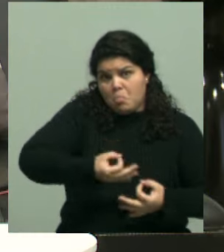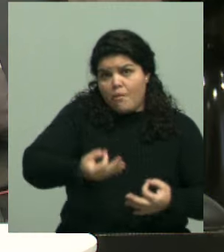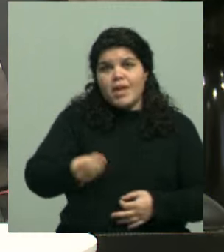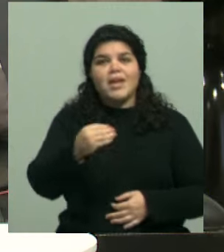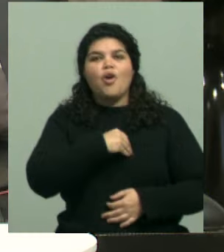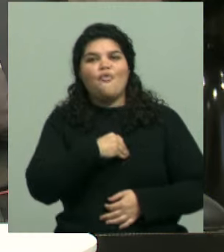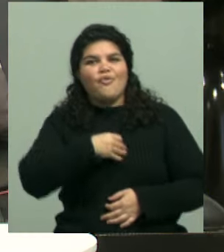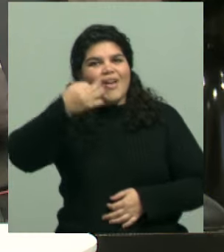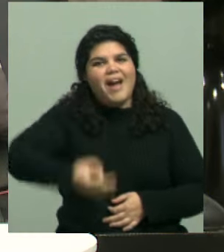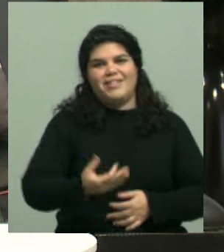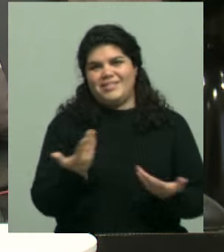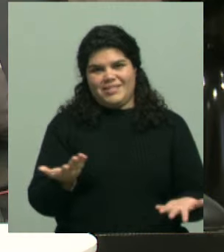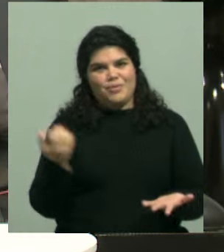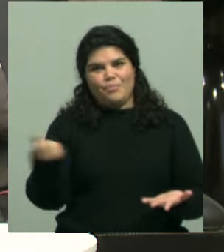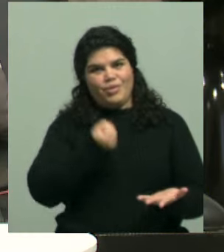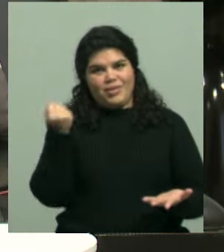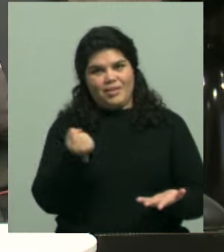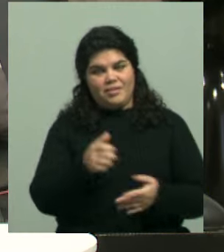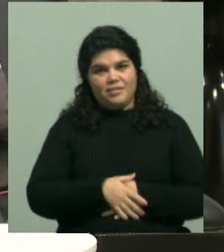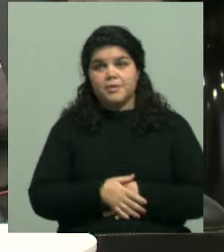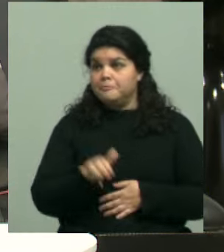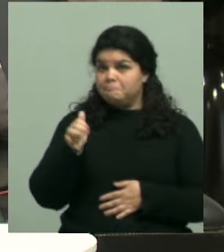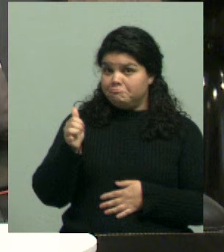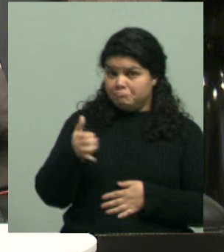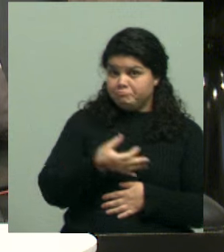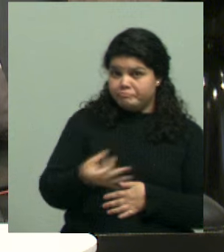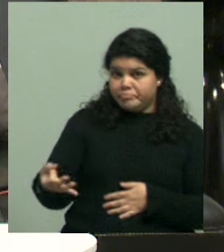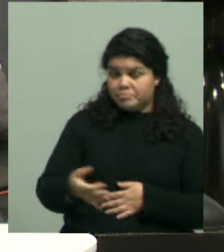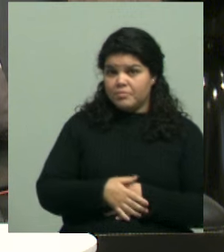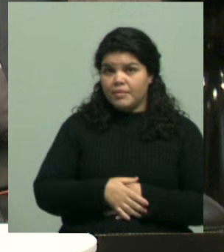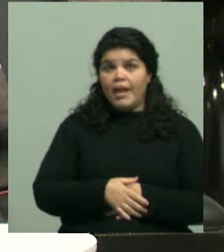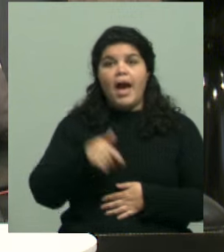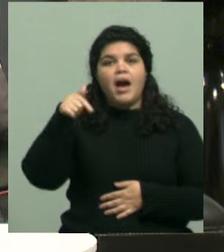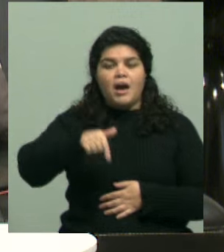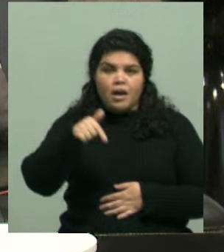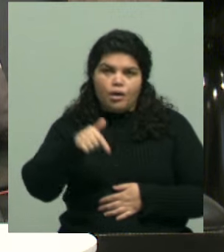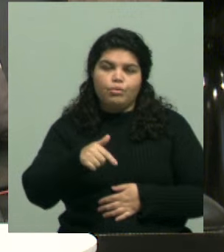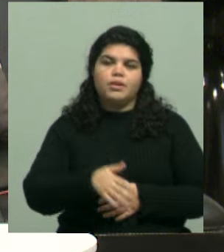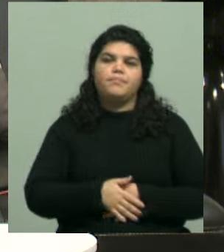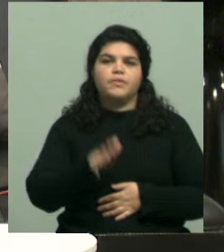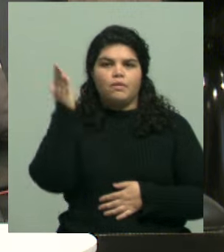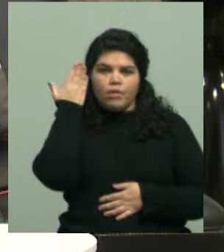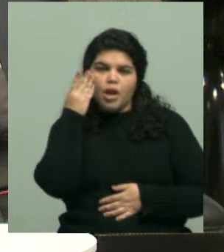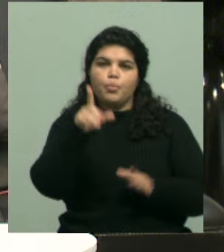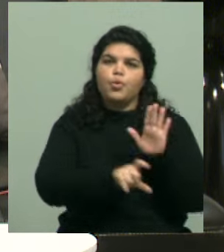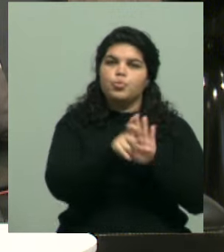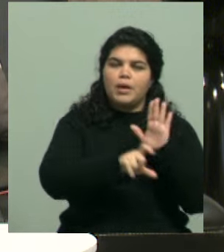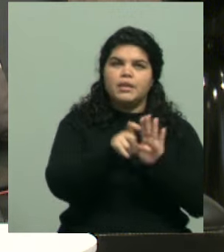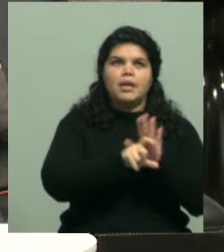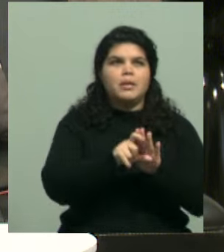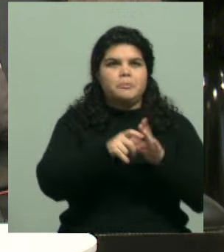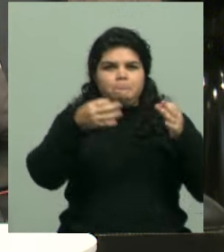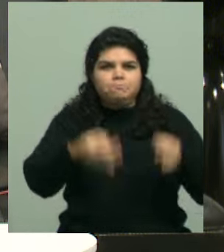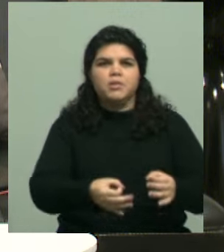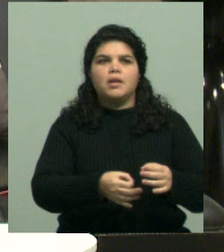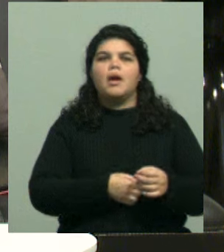Así es, así es. Bueno, actualmente estas redes sociales manejan, trabajan con un montón de verificadores, no te podría decir el número exacto,